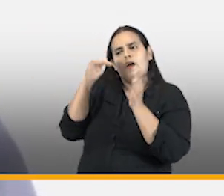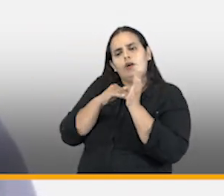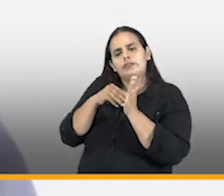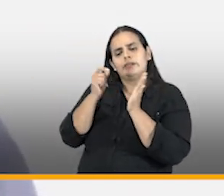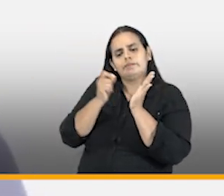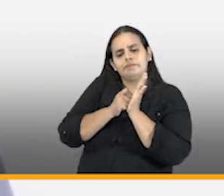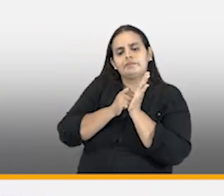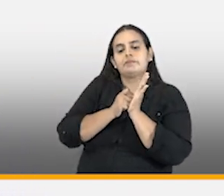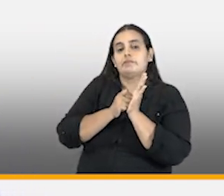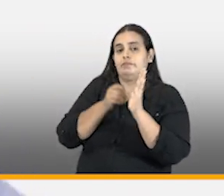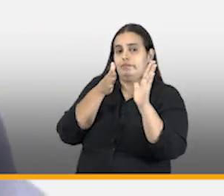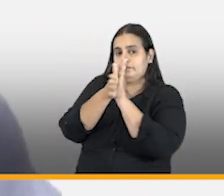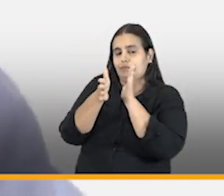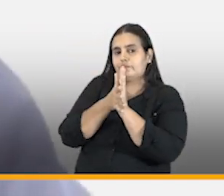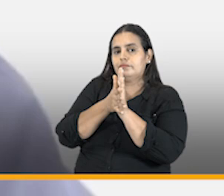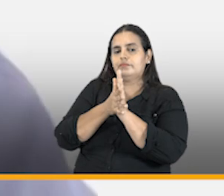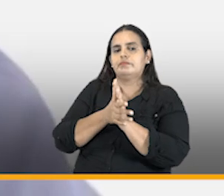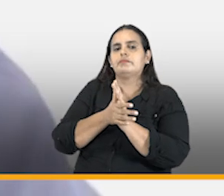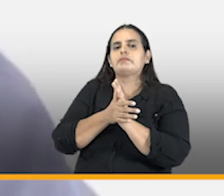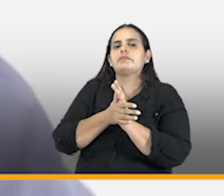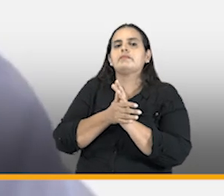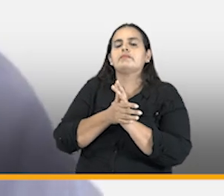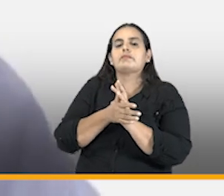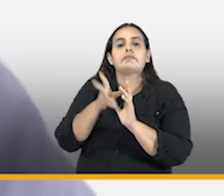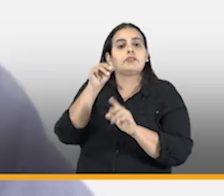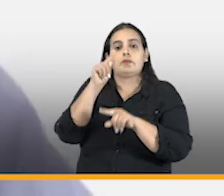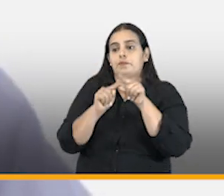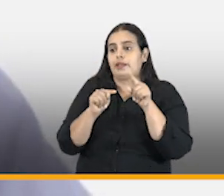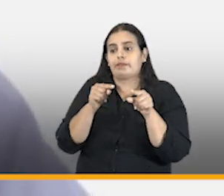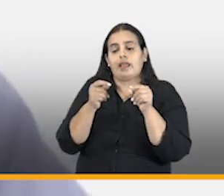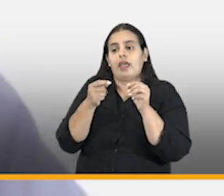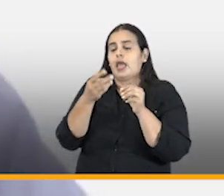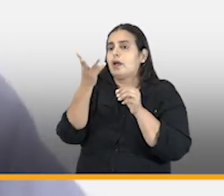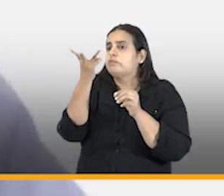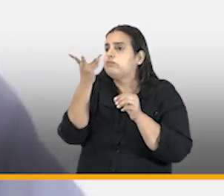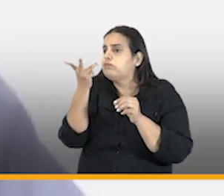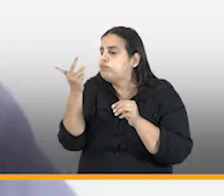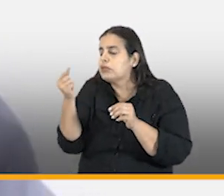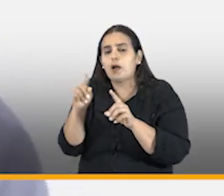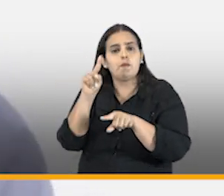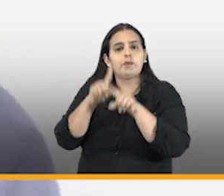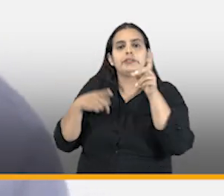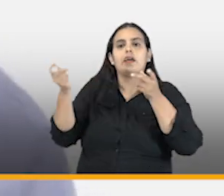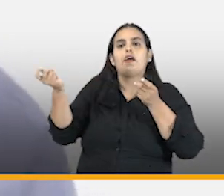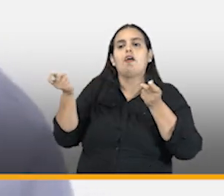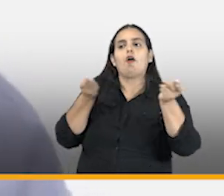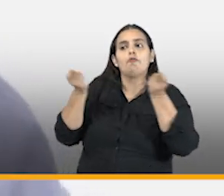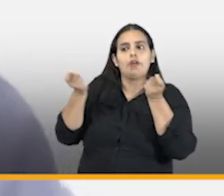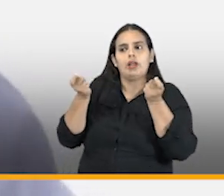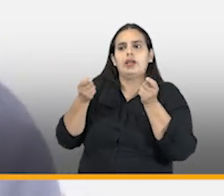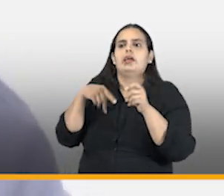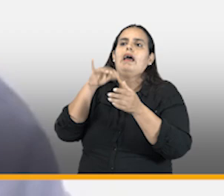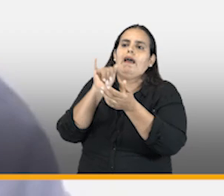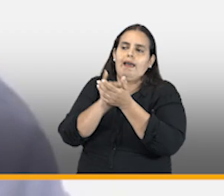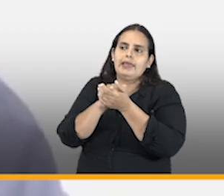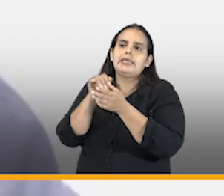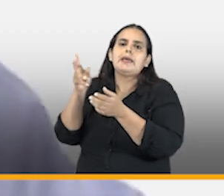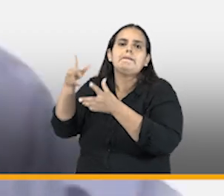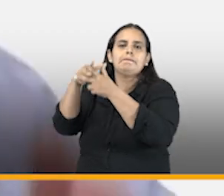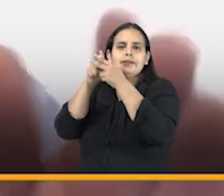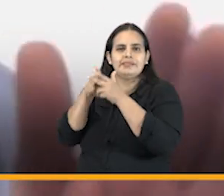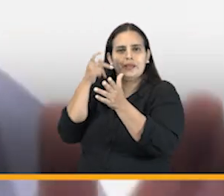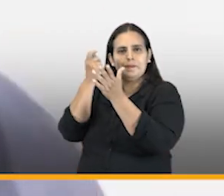punto que es determinante lo que no se mide no se puede controlar y en ese sentido el crédito está atado